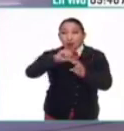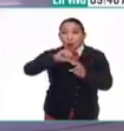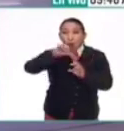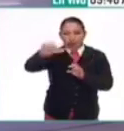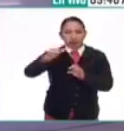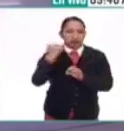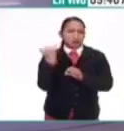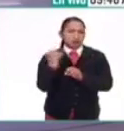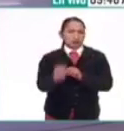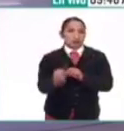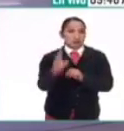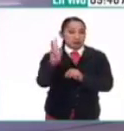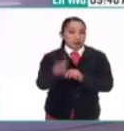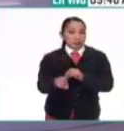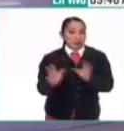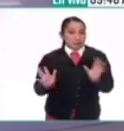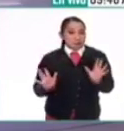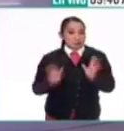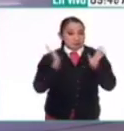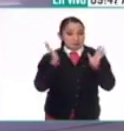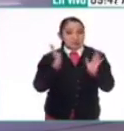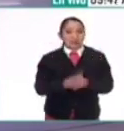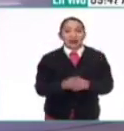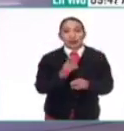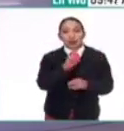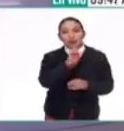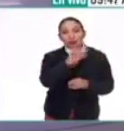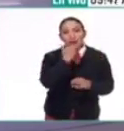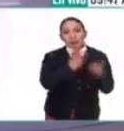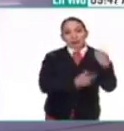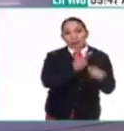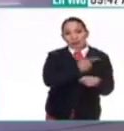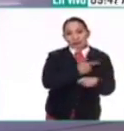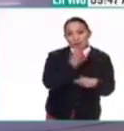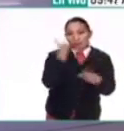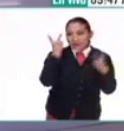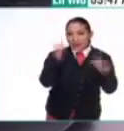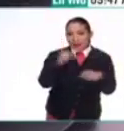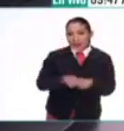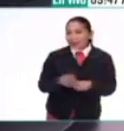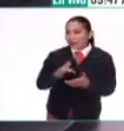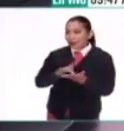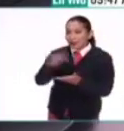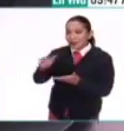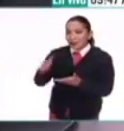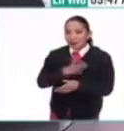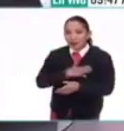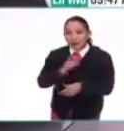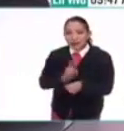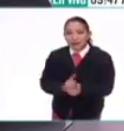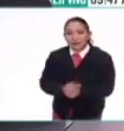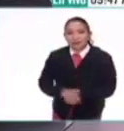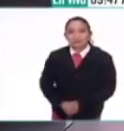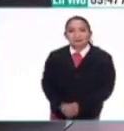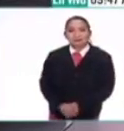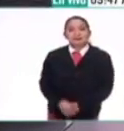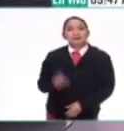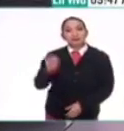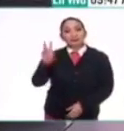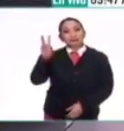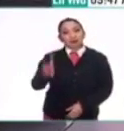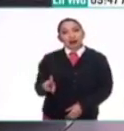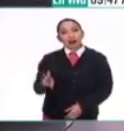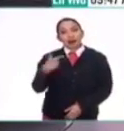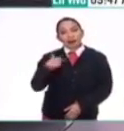parece verdaderamente increíble. Doctor, bienvenido. Siempre es un placer tenerlo aquí con nosotros. Gracias, buenos días. Pues sí es